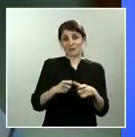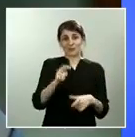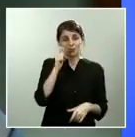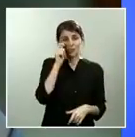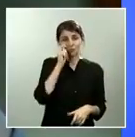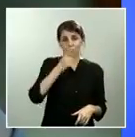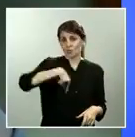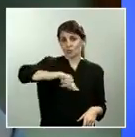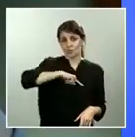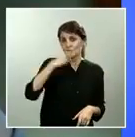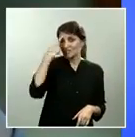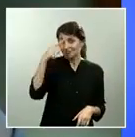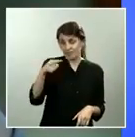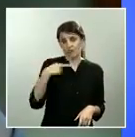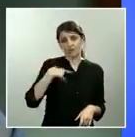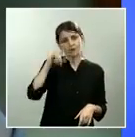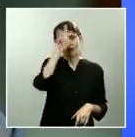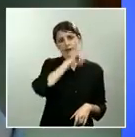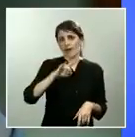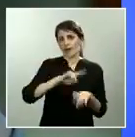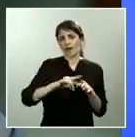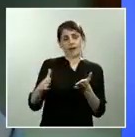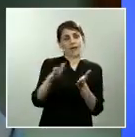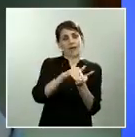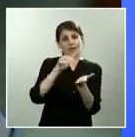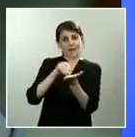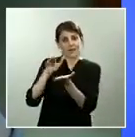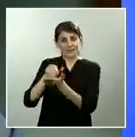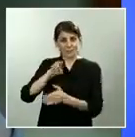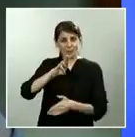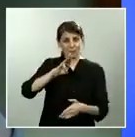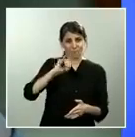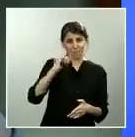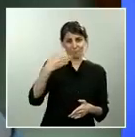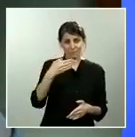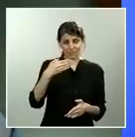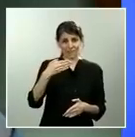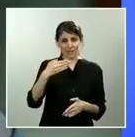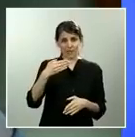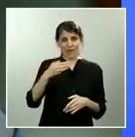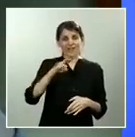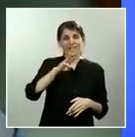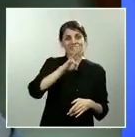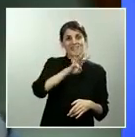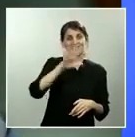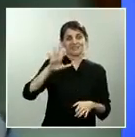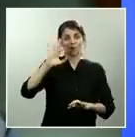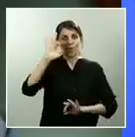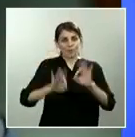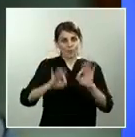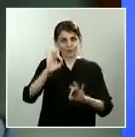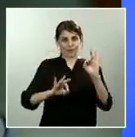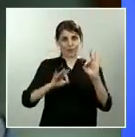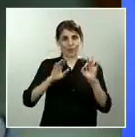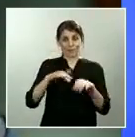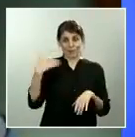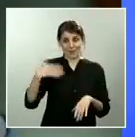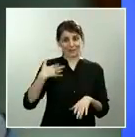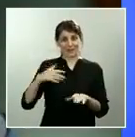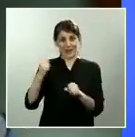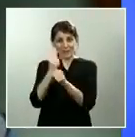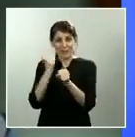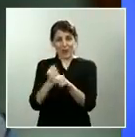el 35% del Producto Interior Bruto Regional y el 40% del empleo. En este sentido, lo que